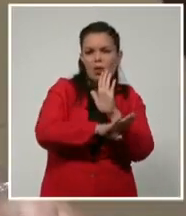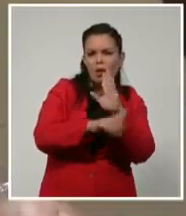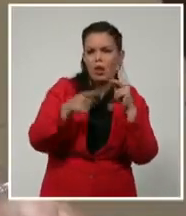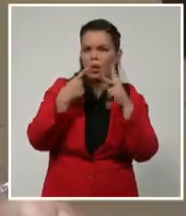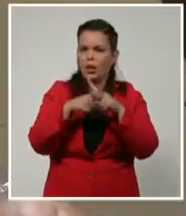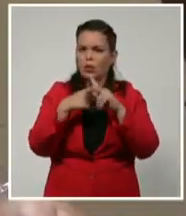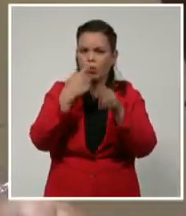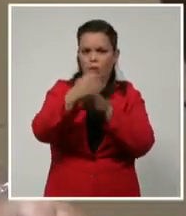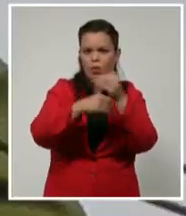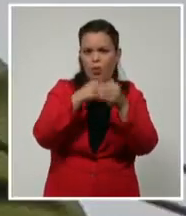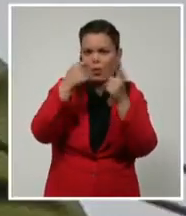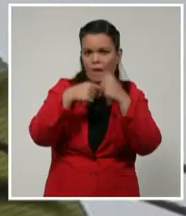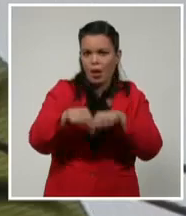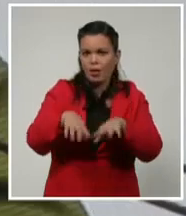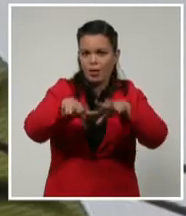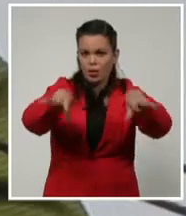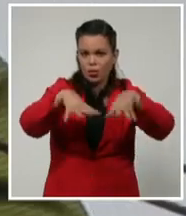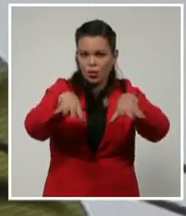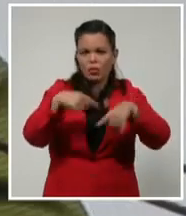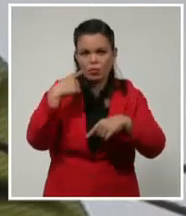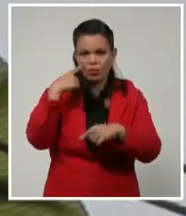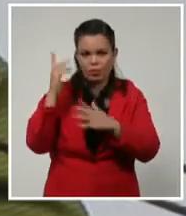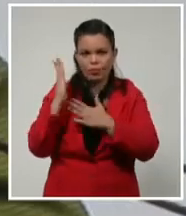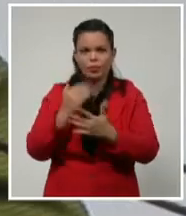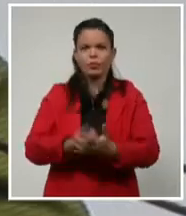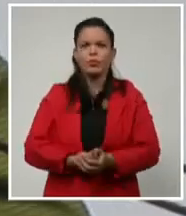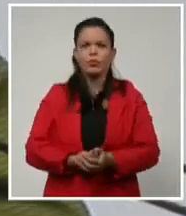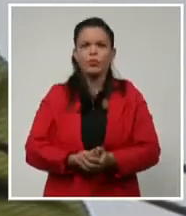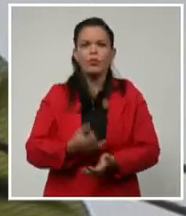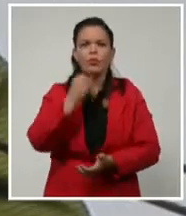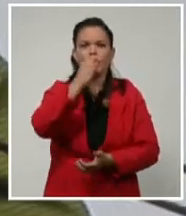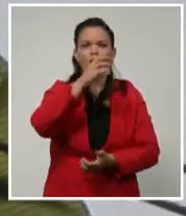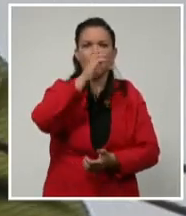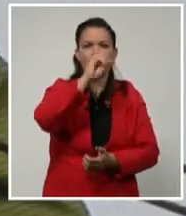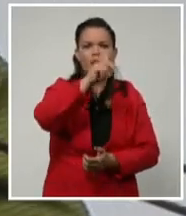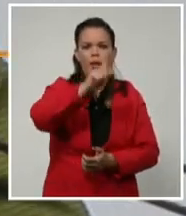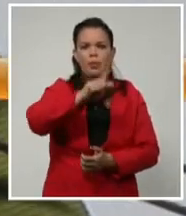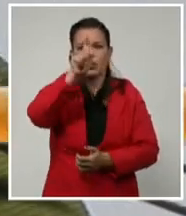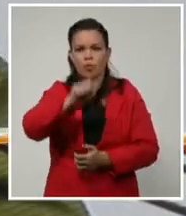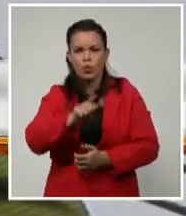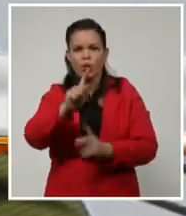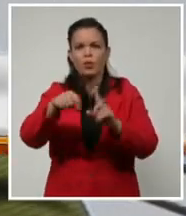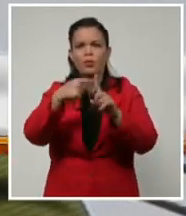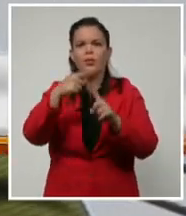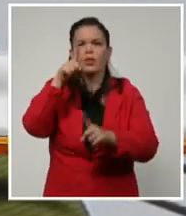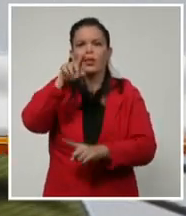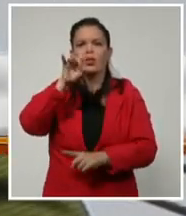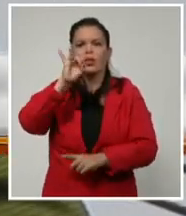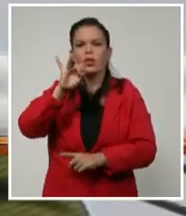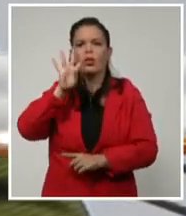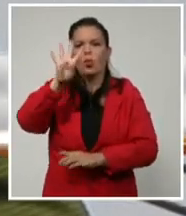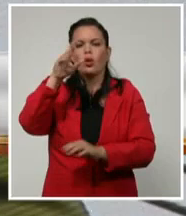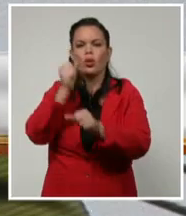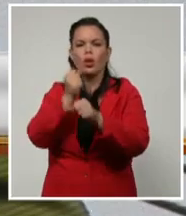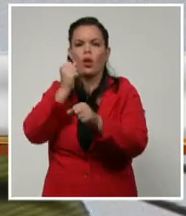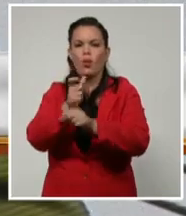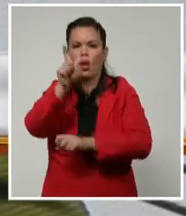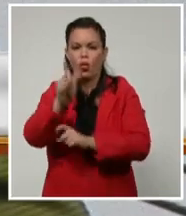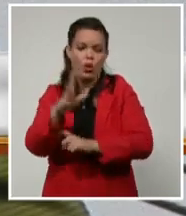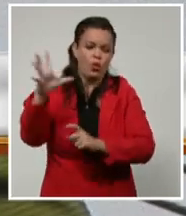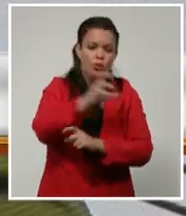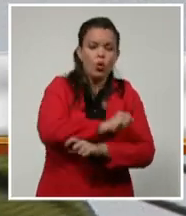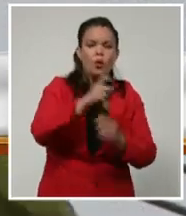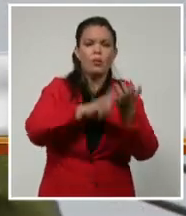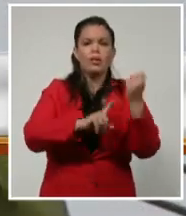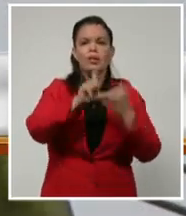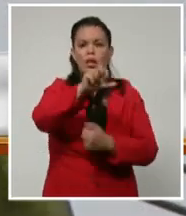Reinaldo García Zapata. Con 60 pacientes, 174 trabajadores, ya se realizó el PCR a todos, y